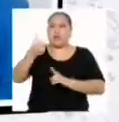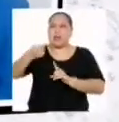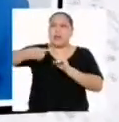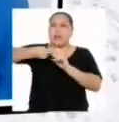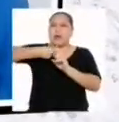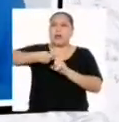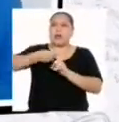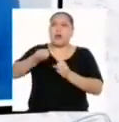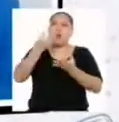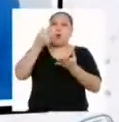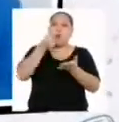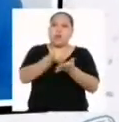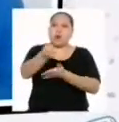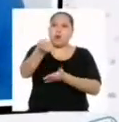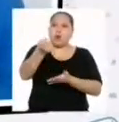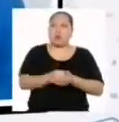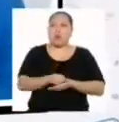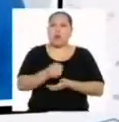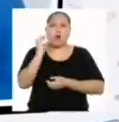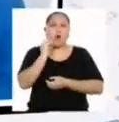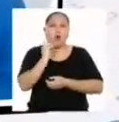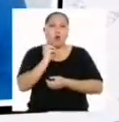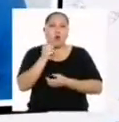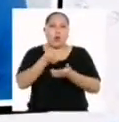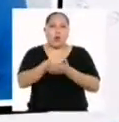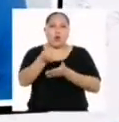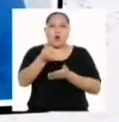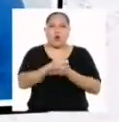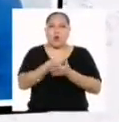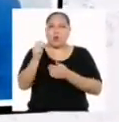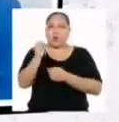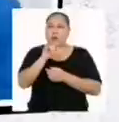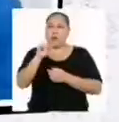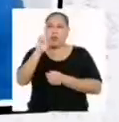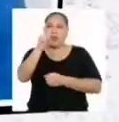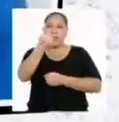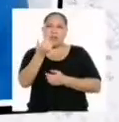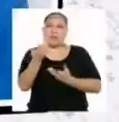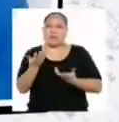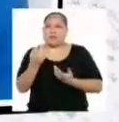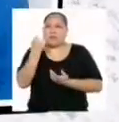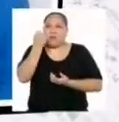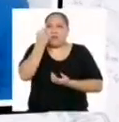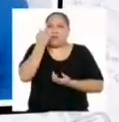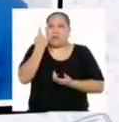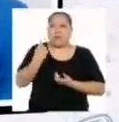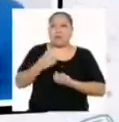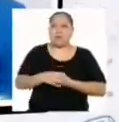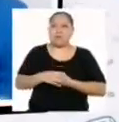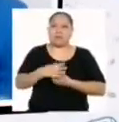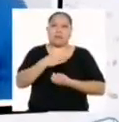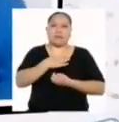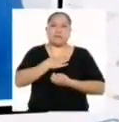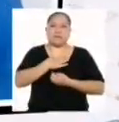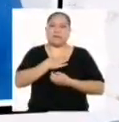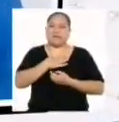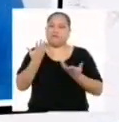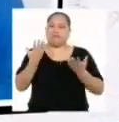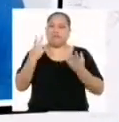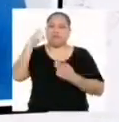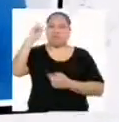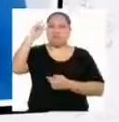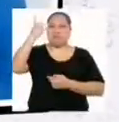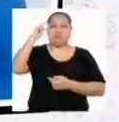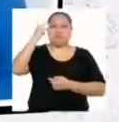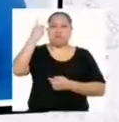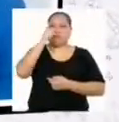costo de la compra, o las compras tenían que ser siempre el equivalente a 10. No sé, en mi cabeza todo fue confuso